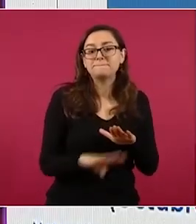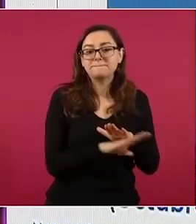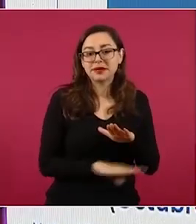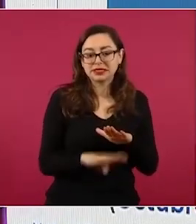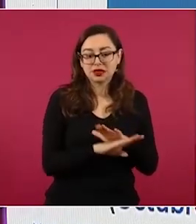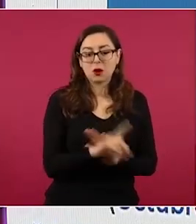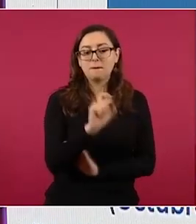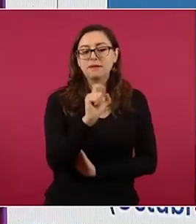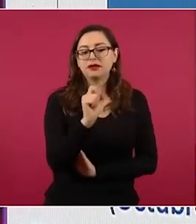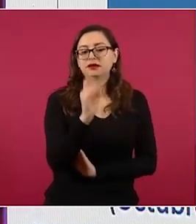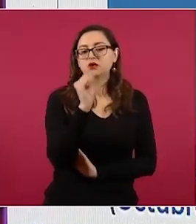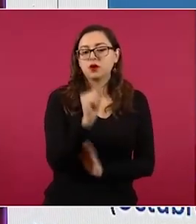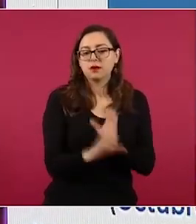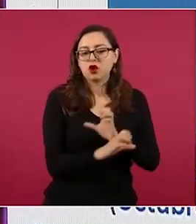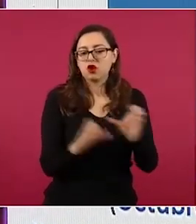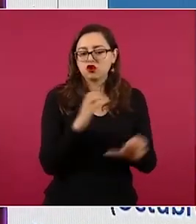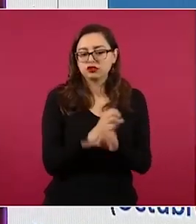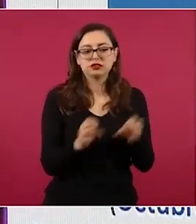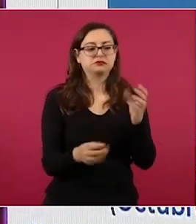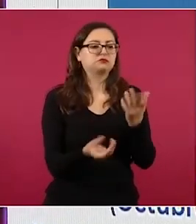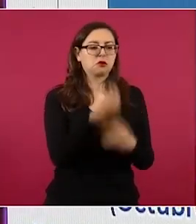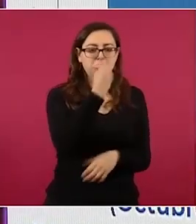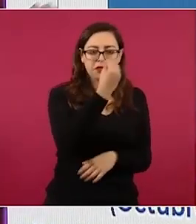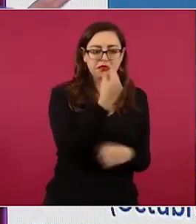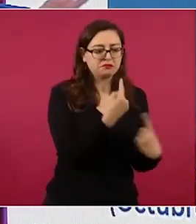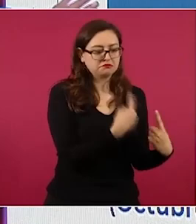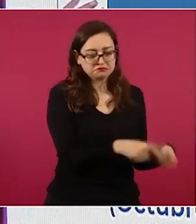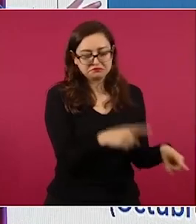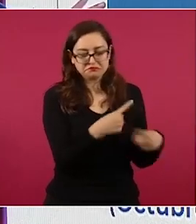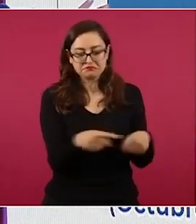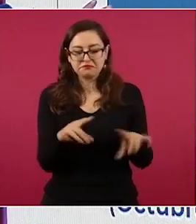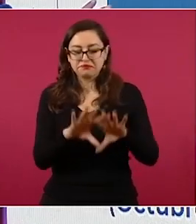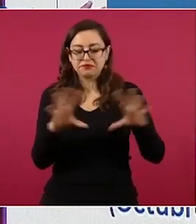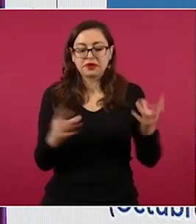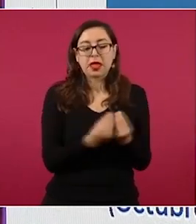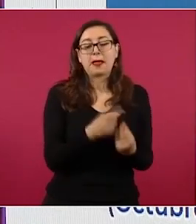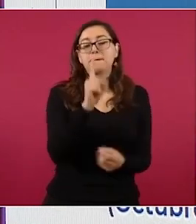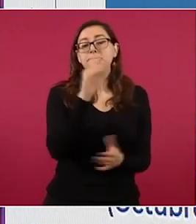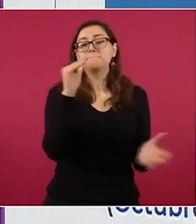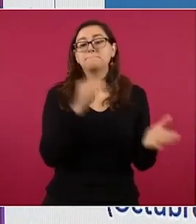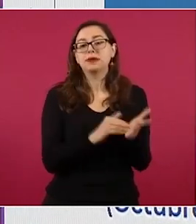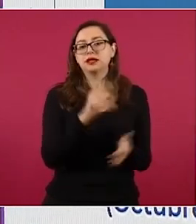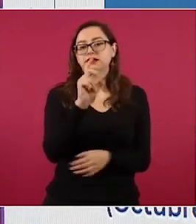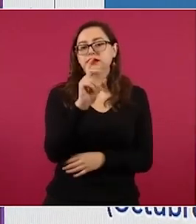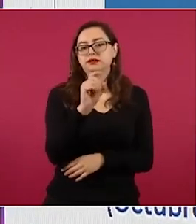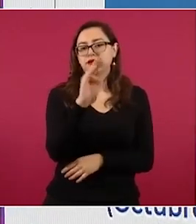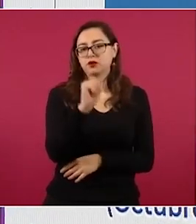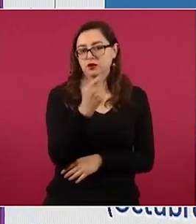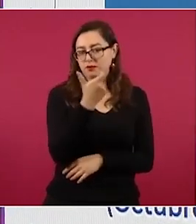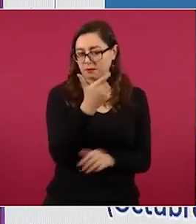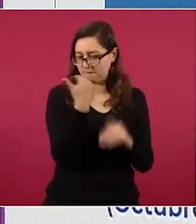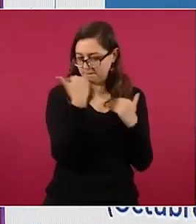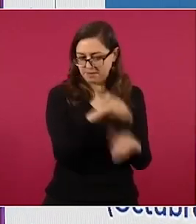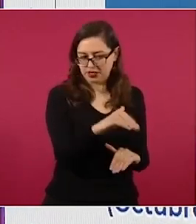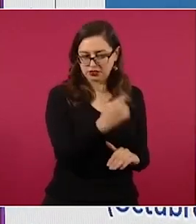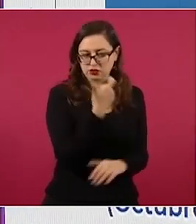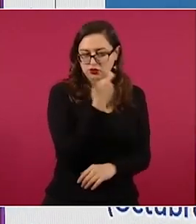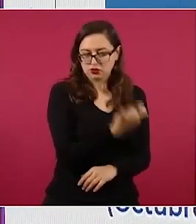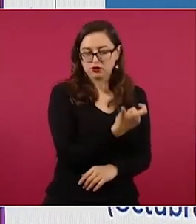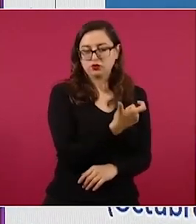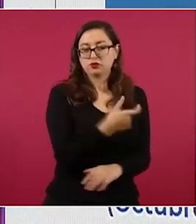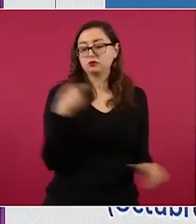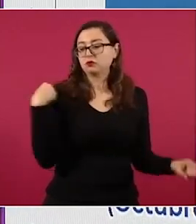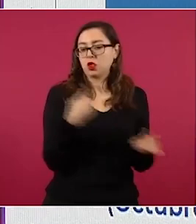mil 39 pesos y ya en las